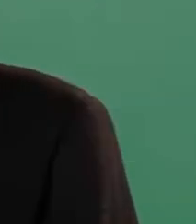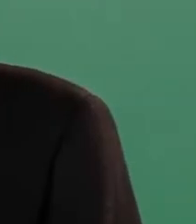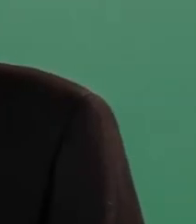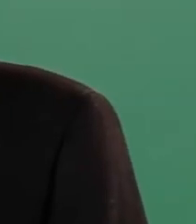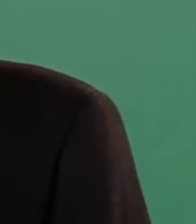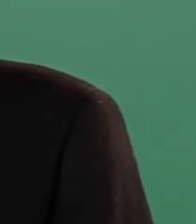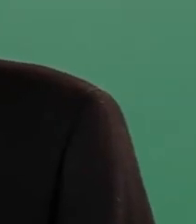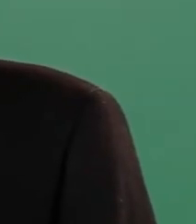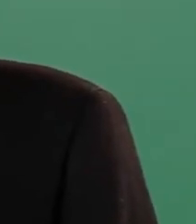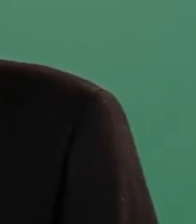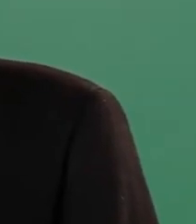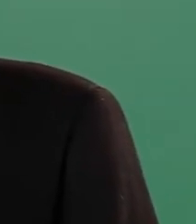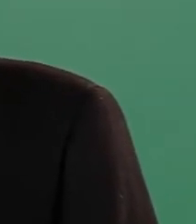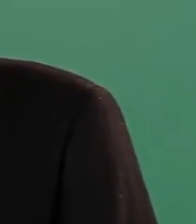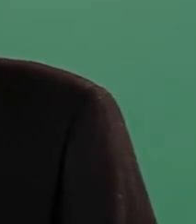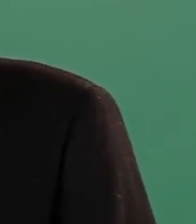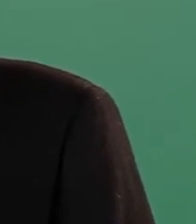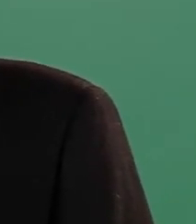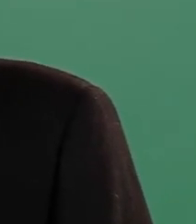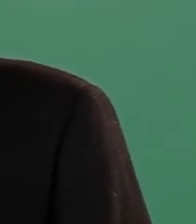lecciones de dicción,